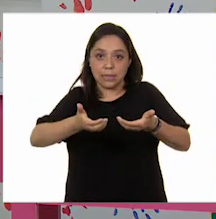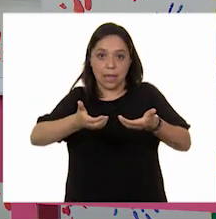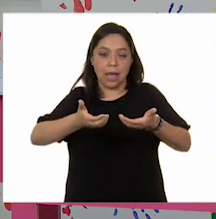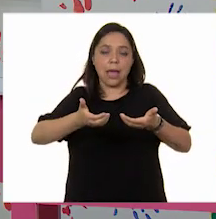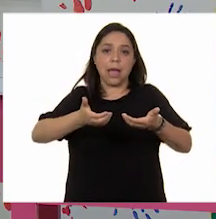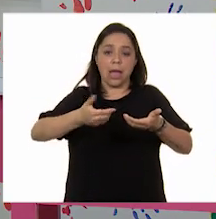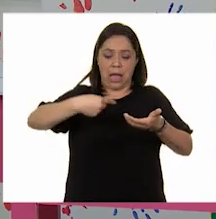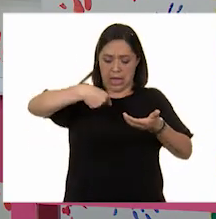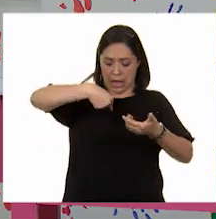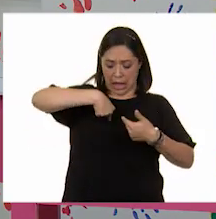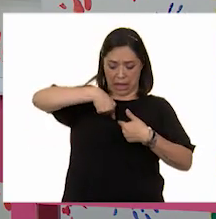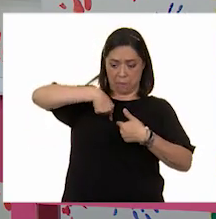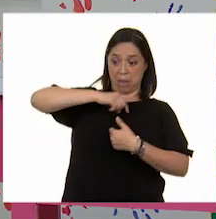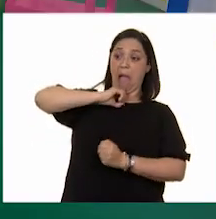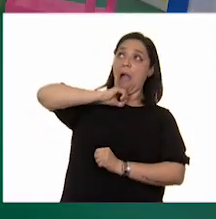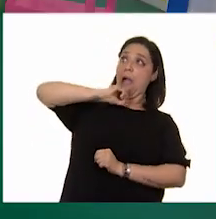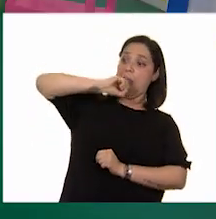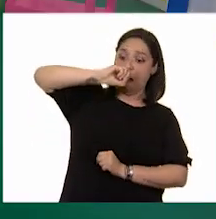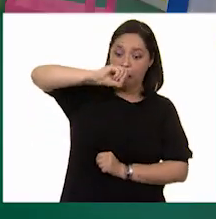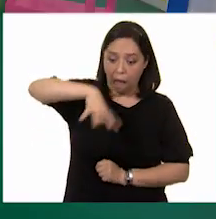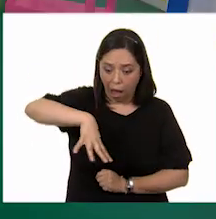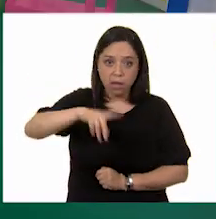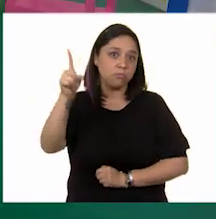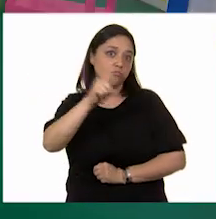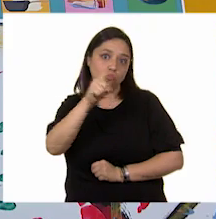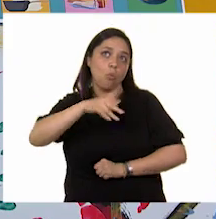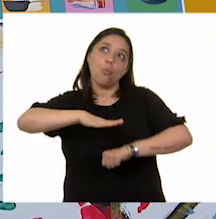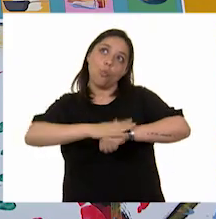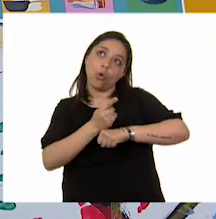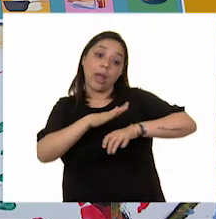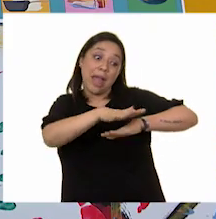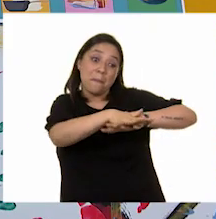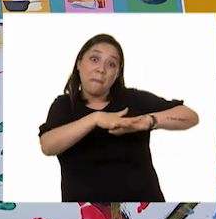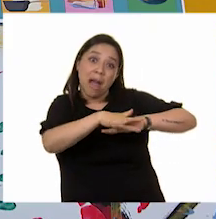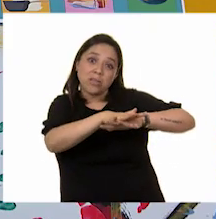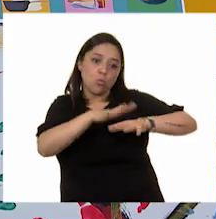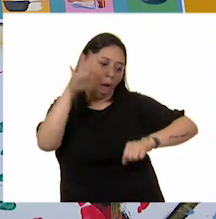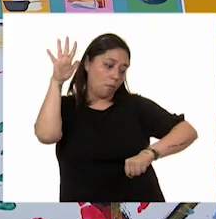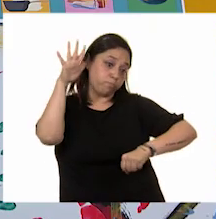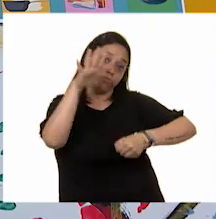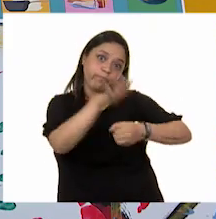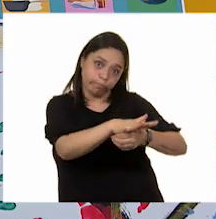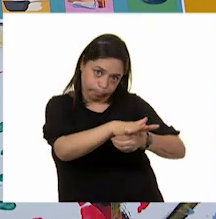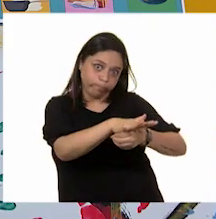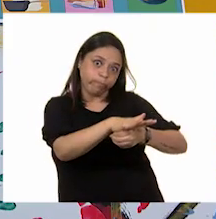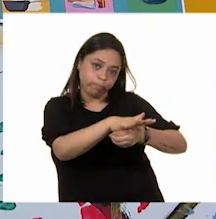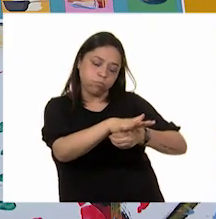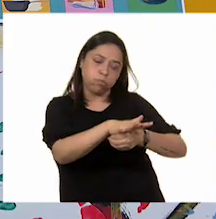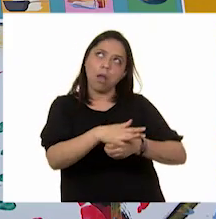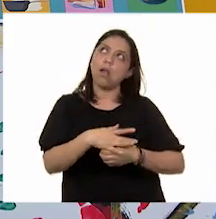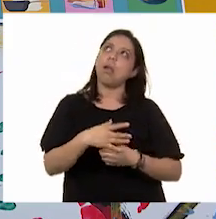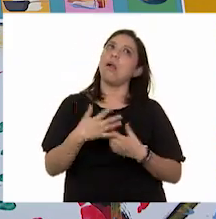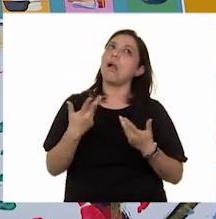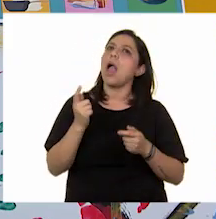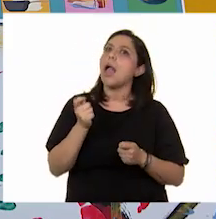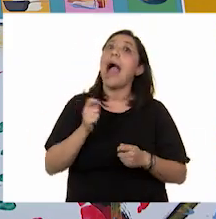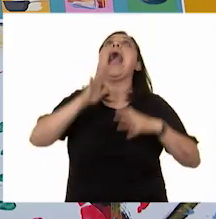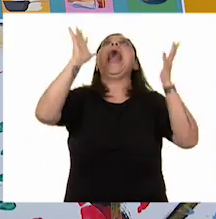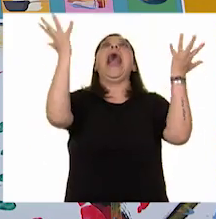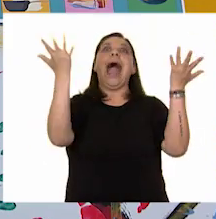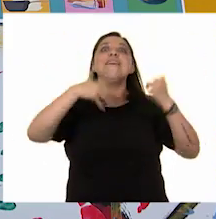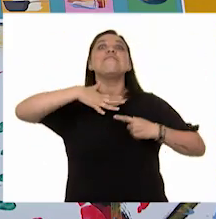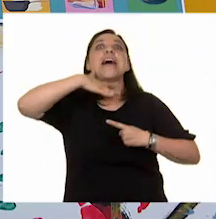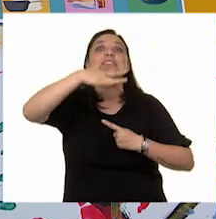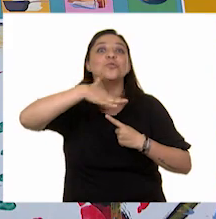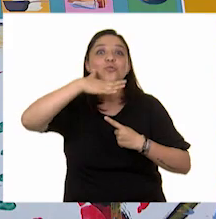siempre tapo. En la calle no me tires, pues las coladeras siempre tapo. ¡Ah, sí! ¡Es la basura!